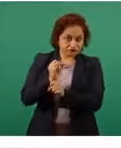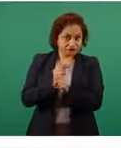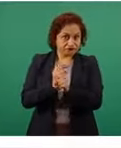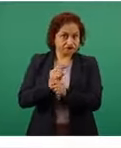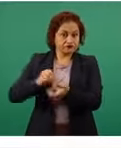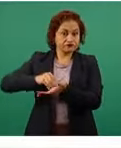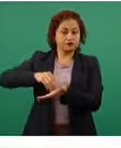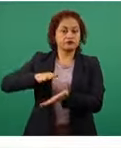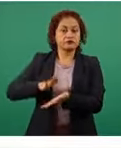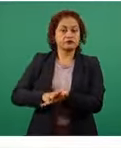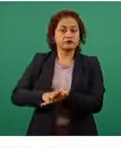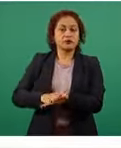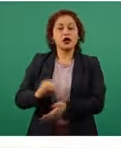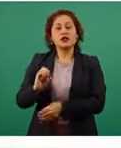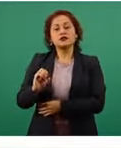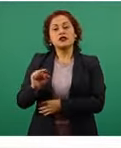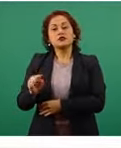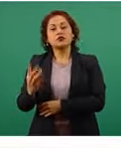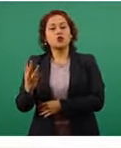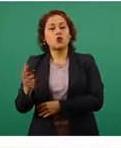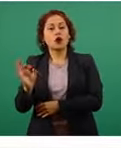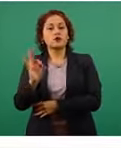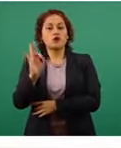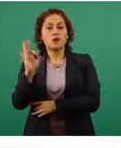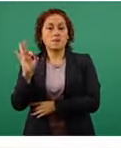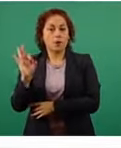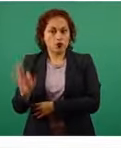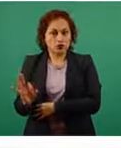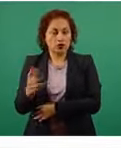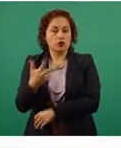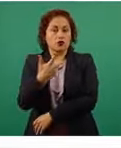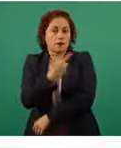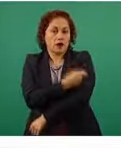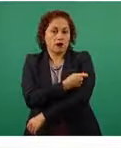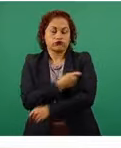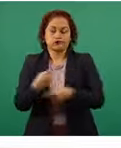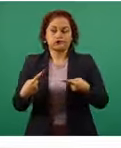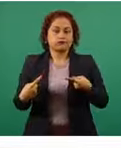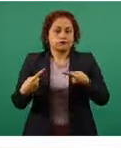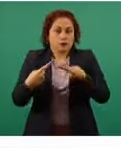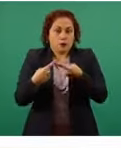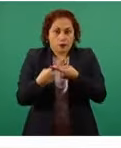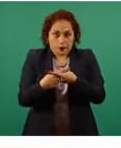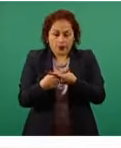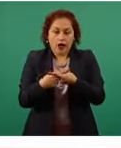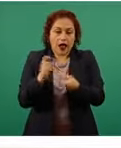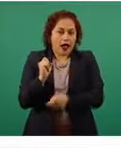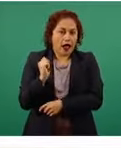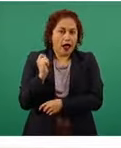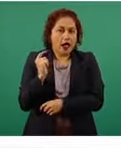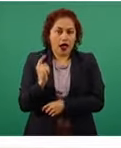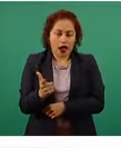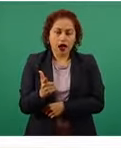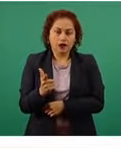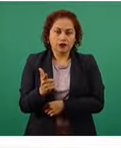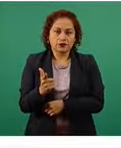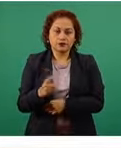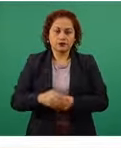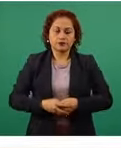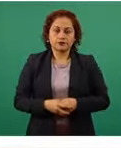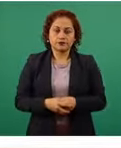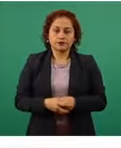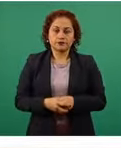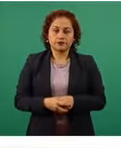sólo el 0.4 por ciento de las vacunas han tenido un efecto secundario atribuible a la